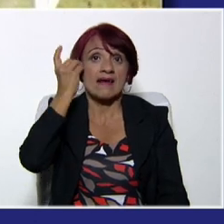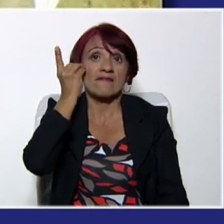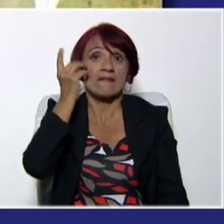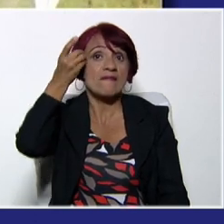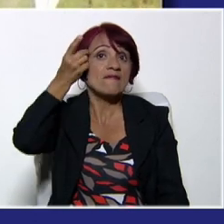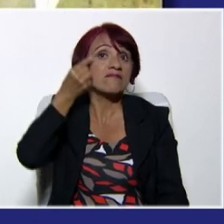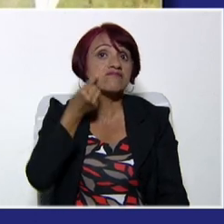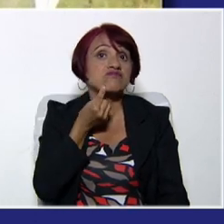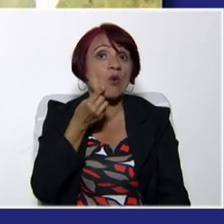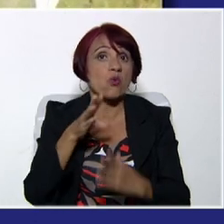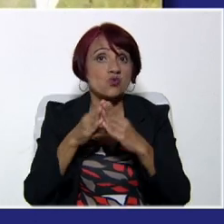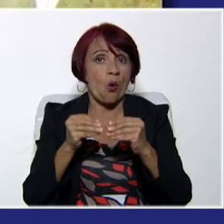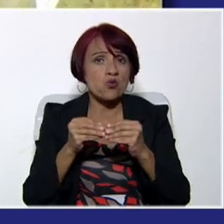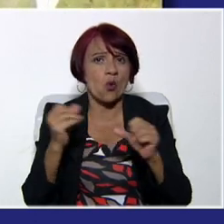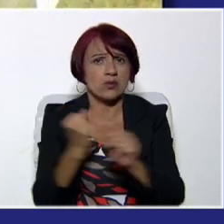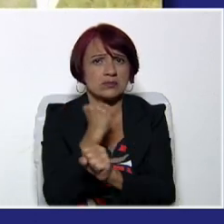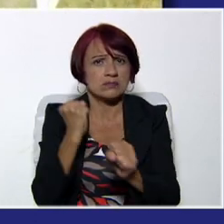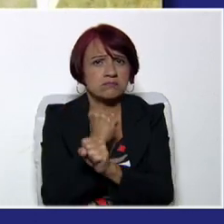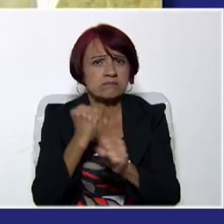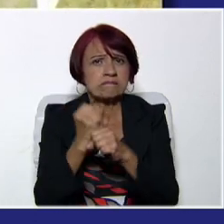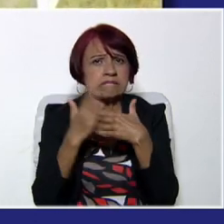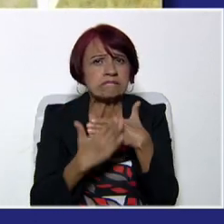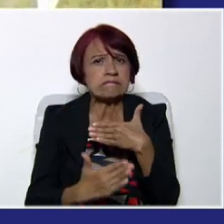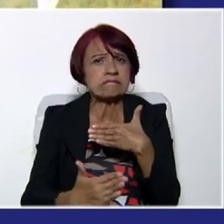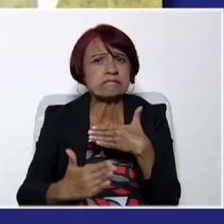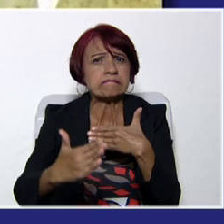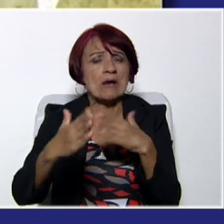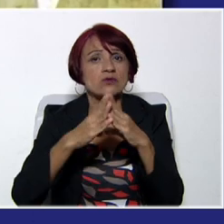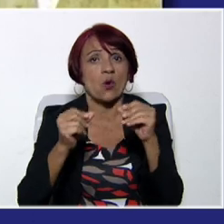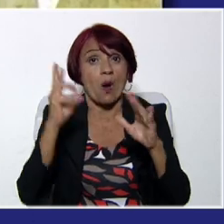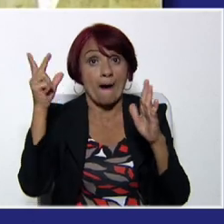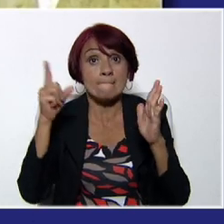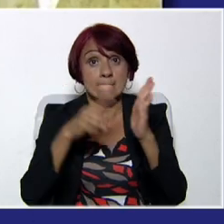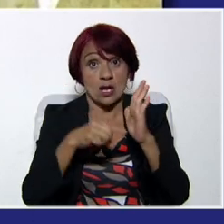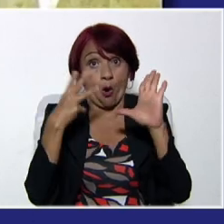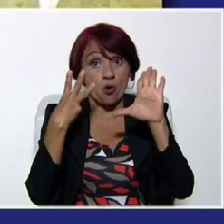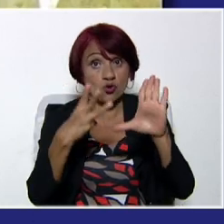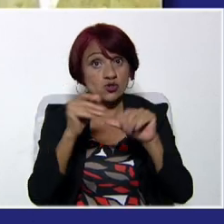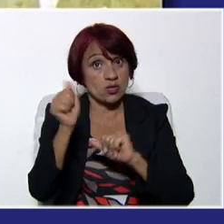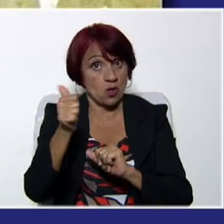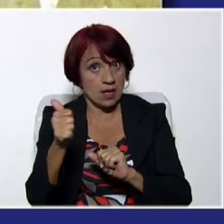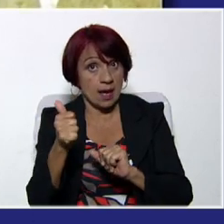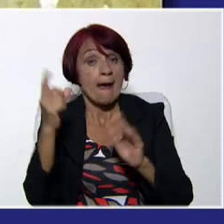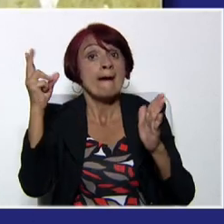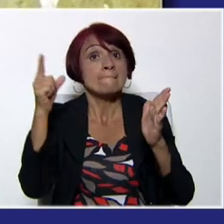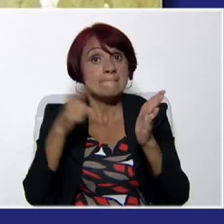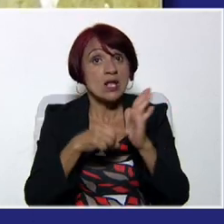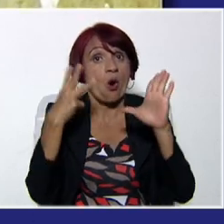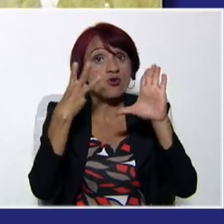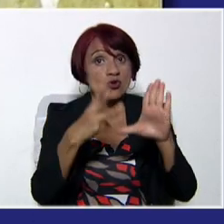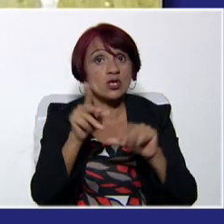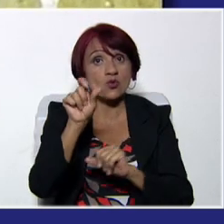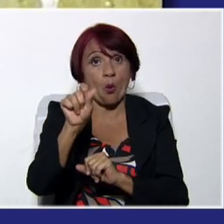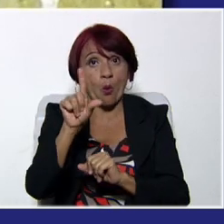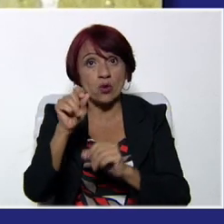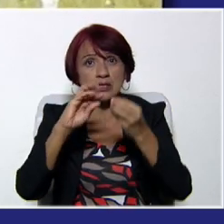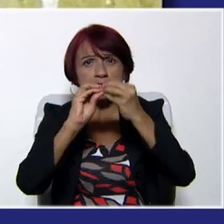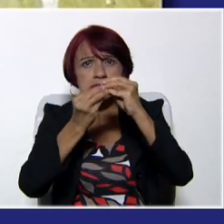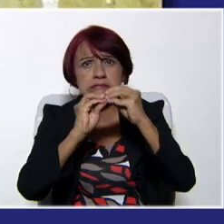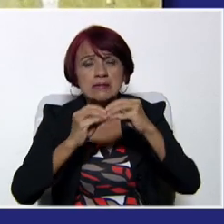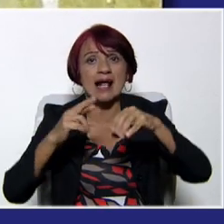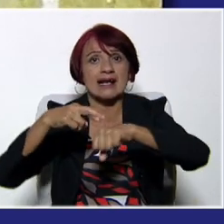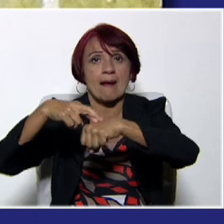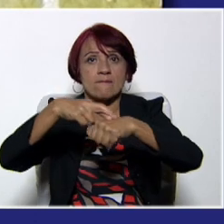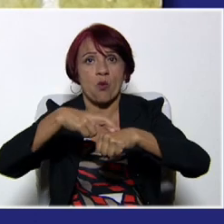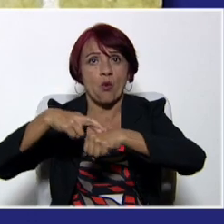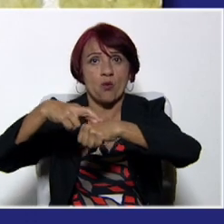realizó una importante labor durante los sucesos revolucionarios de 1810 y 1811 en la creación de la República.